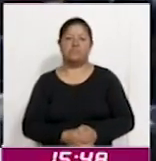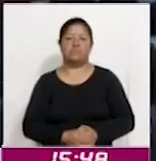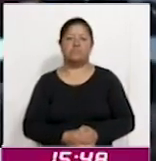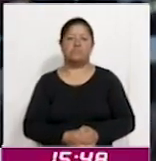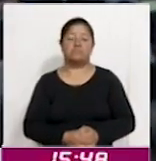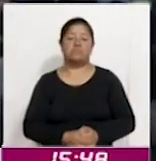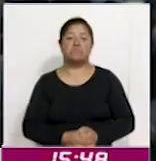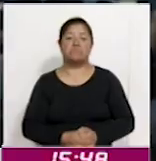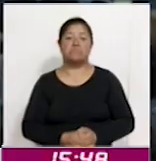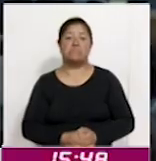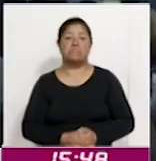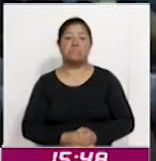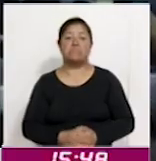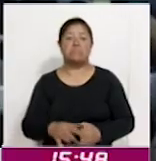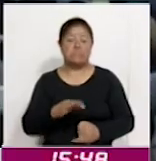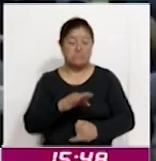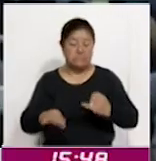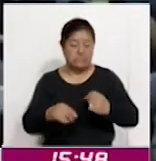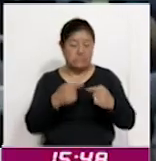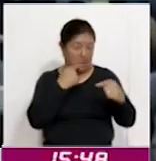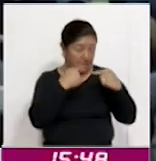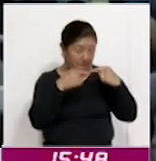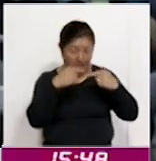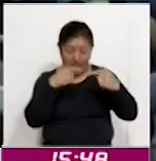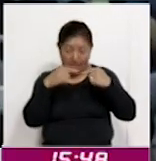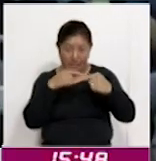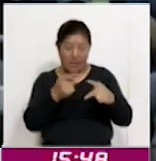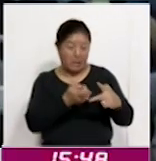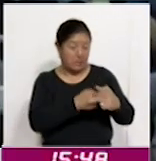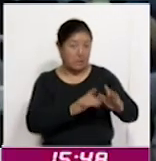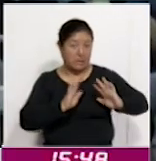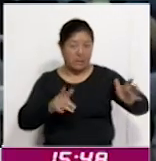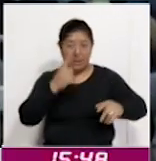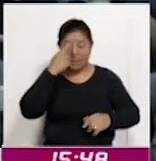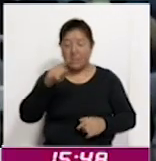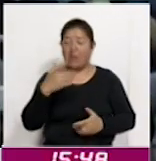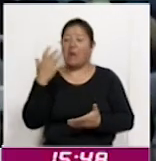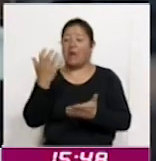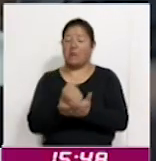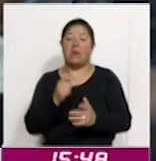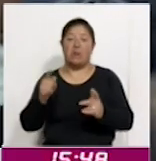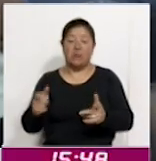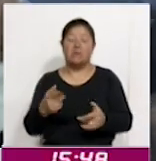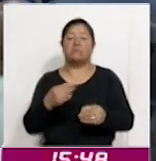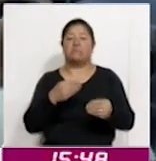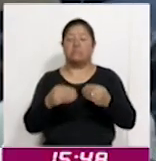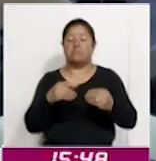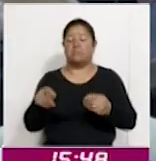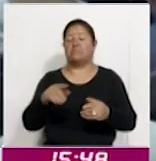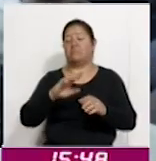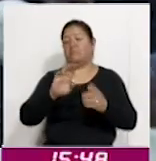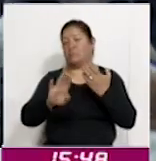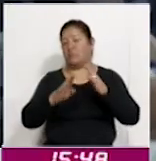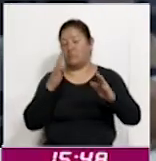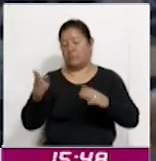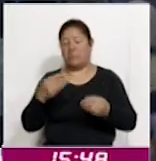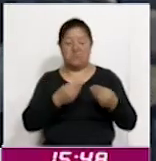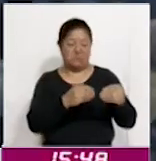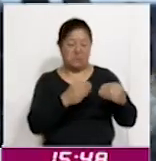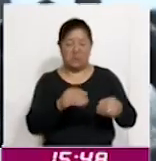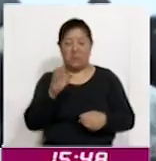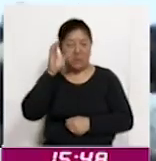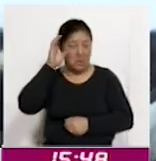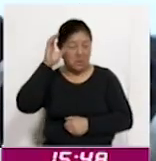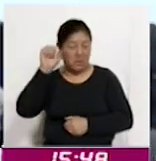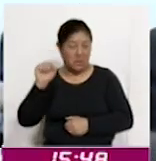Comenzó la última ronda de negociaciones para lograr un tratado mundial contra la contaminación por plásticos en Busan, Corea del Sur,